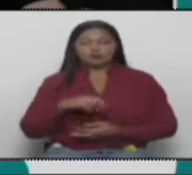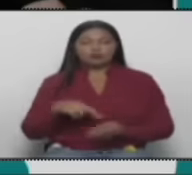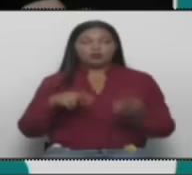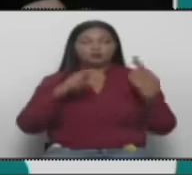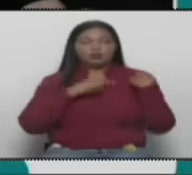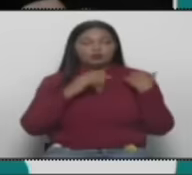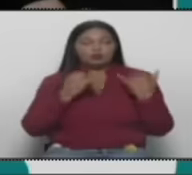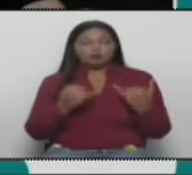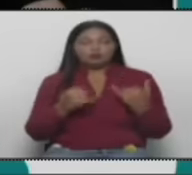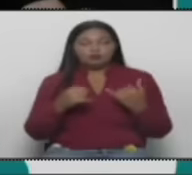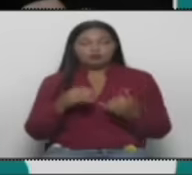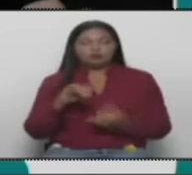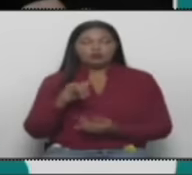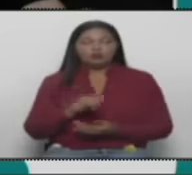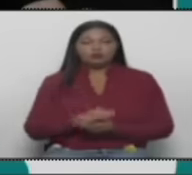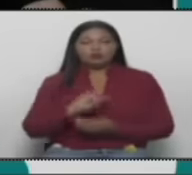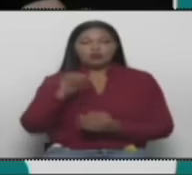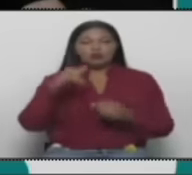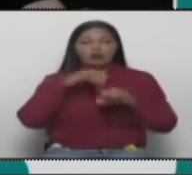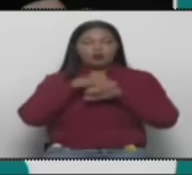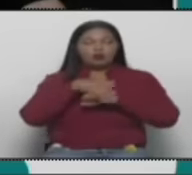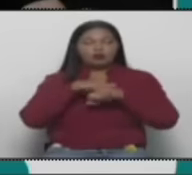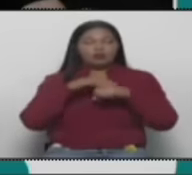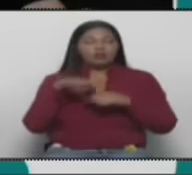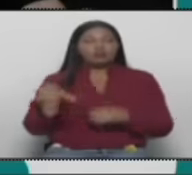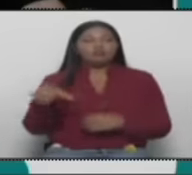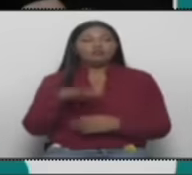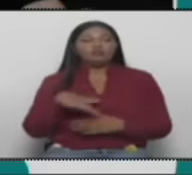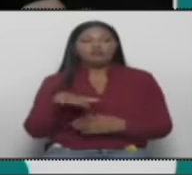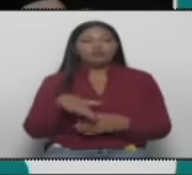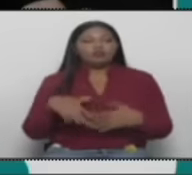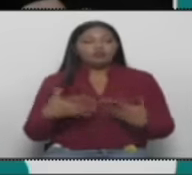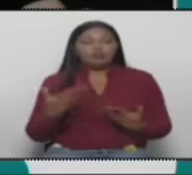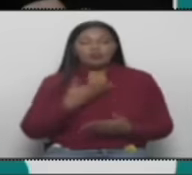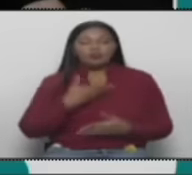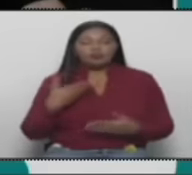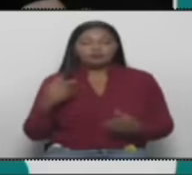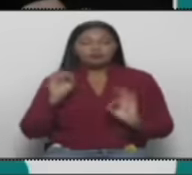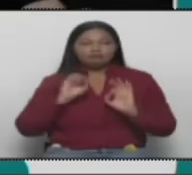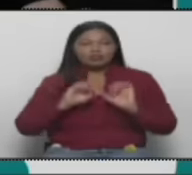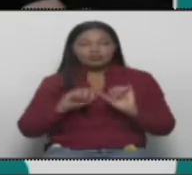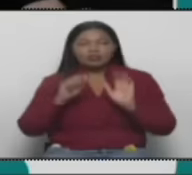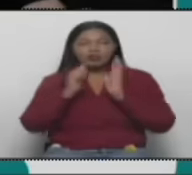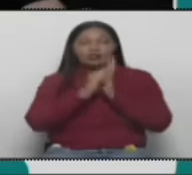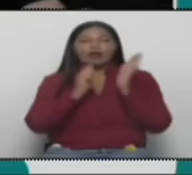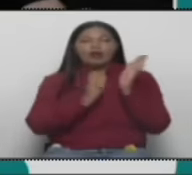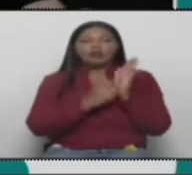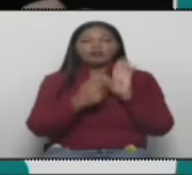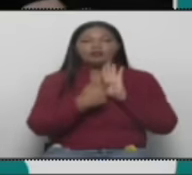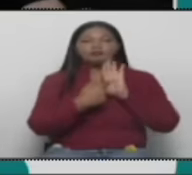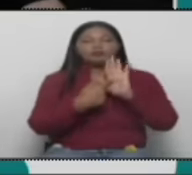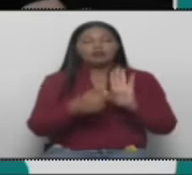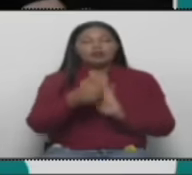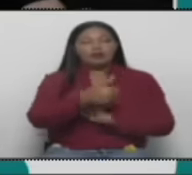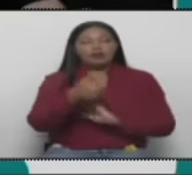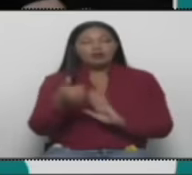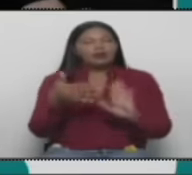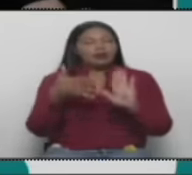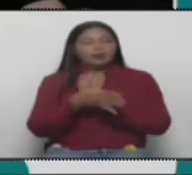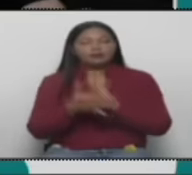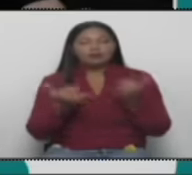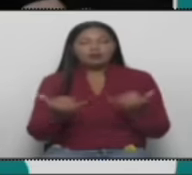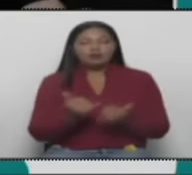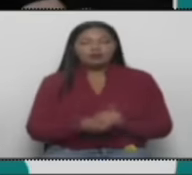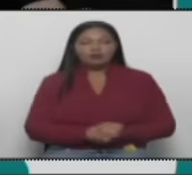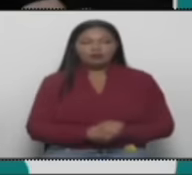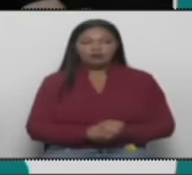de Jorge Rodríguez, donde él precisa acta por acta lo que está ocurriendo, no solo